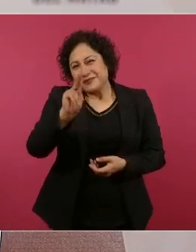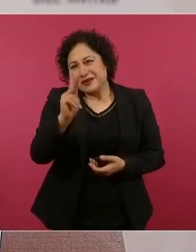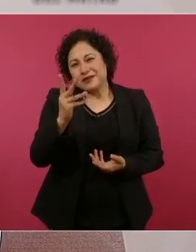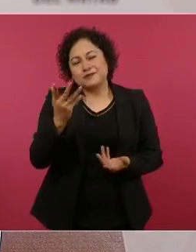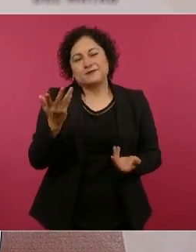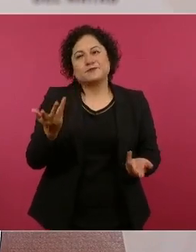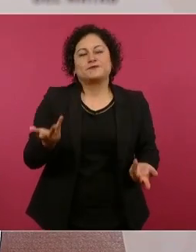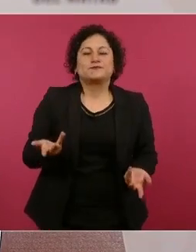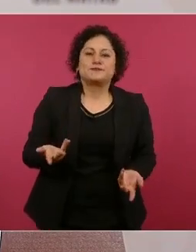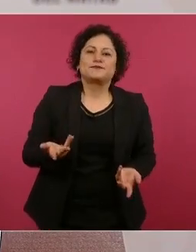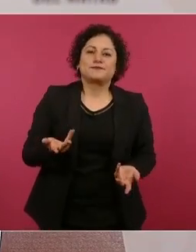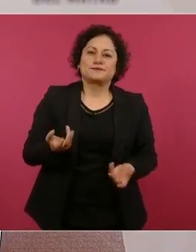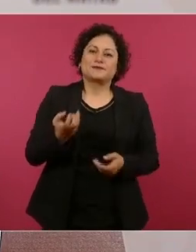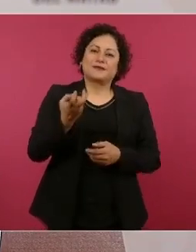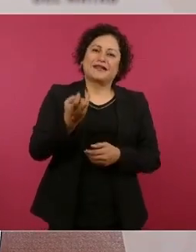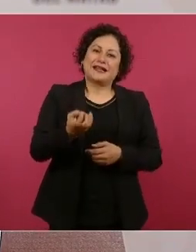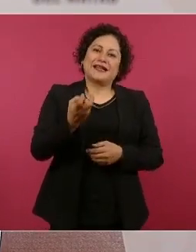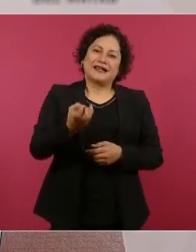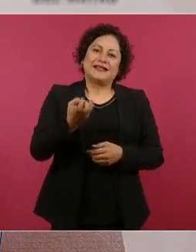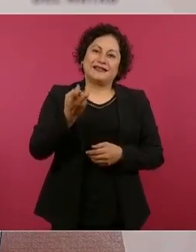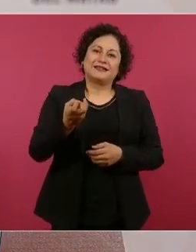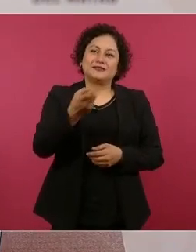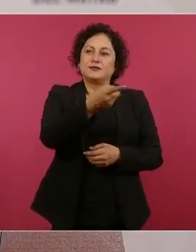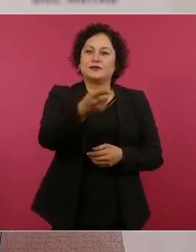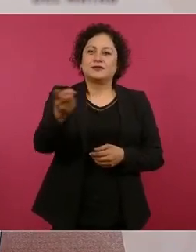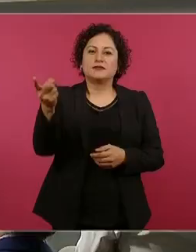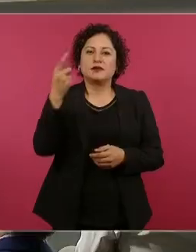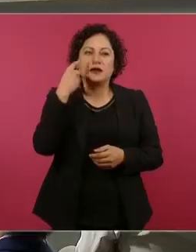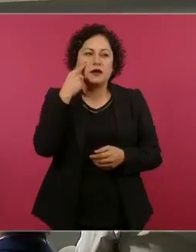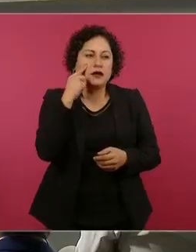fijarse mucho.